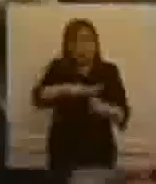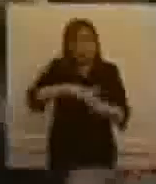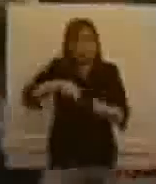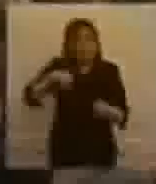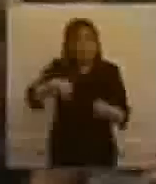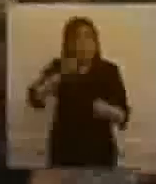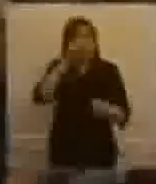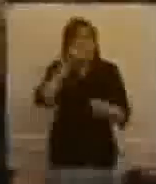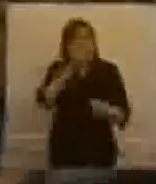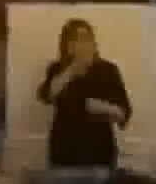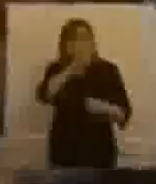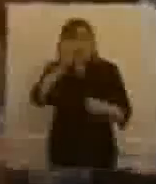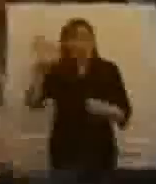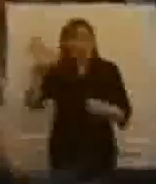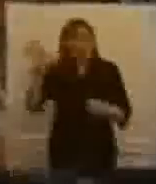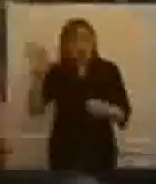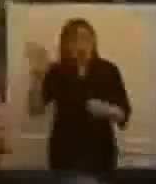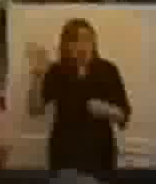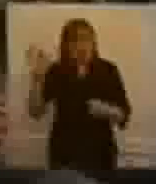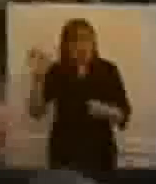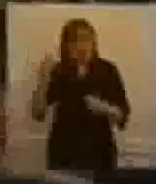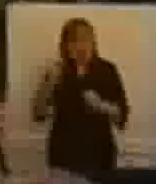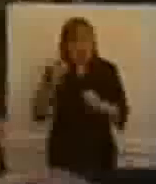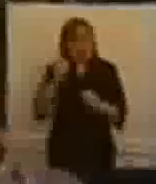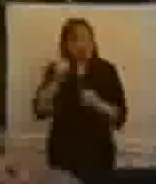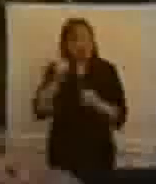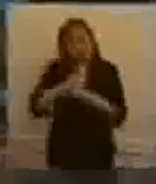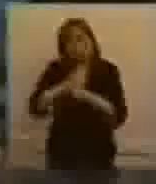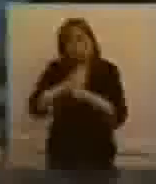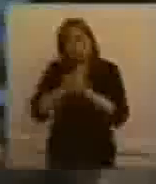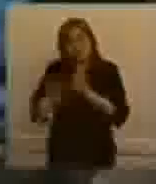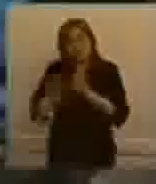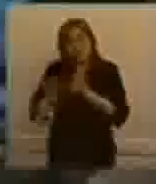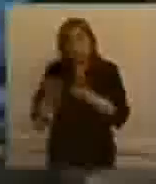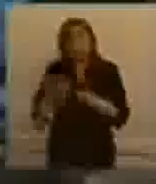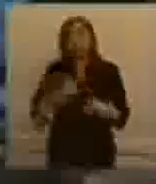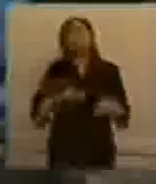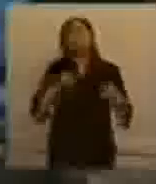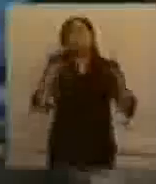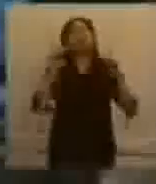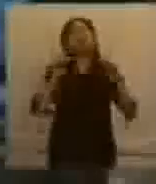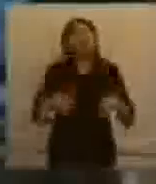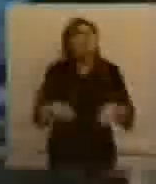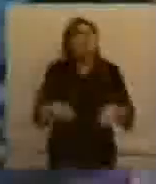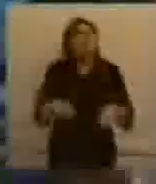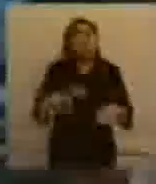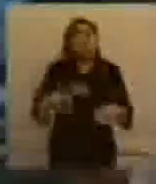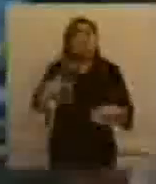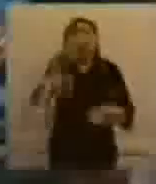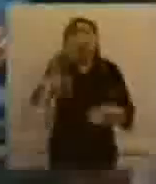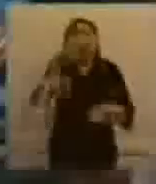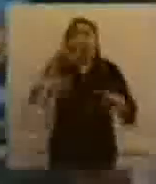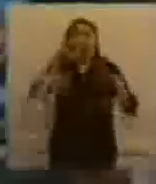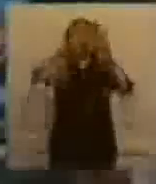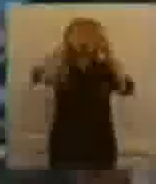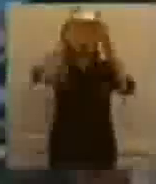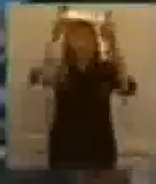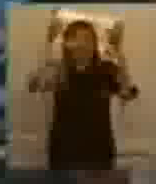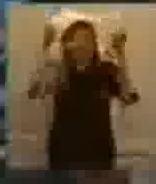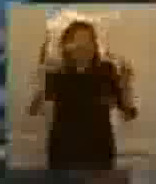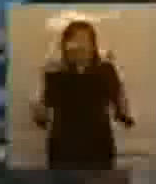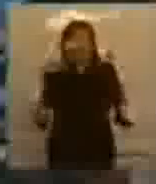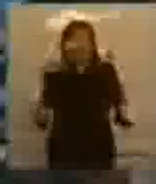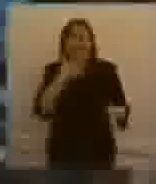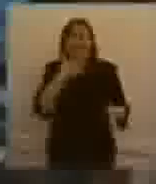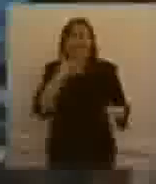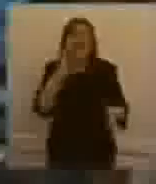mil cuatrocientos productores. También hemos dispuesto ocho silos, que son estas fotos que me acaba de entregar